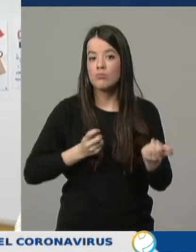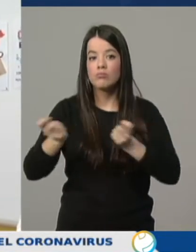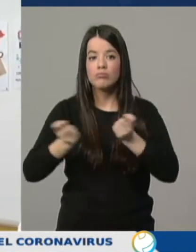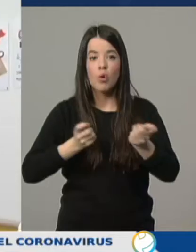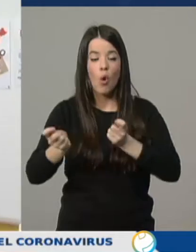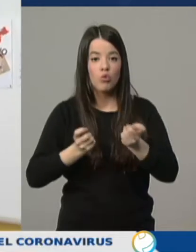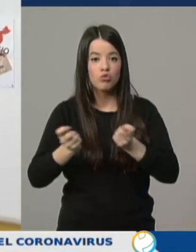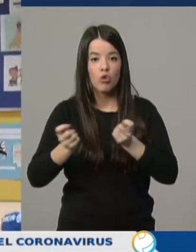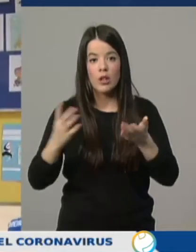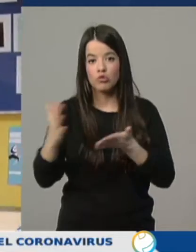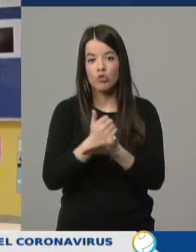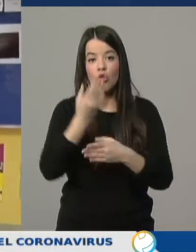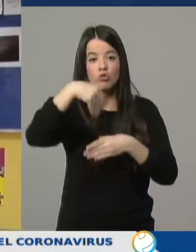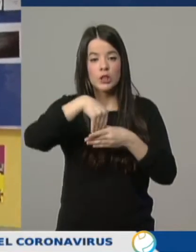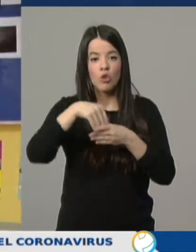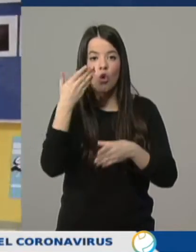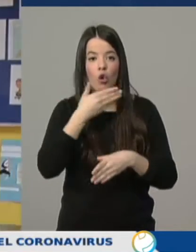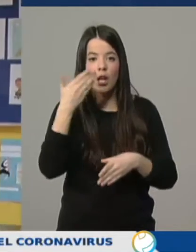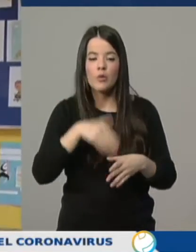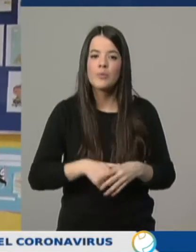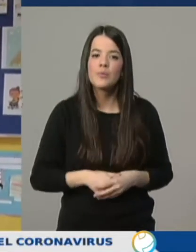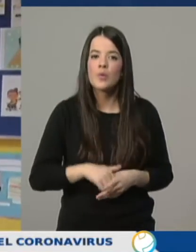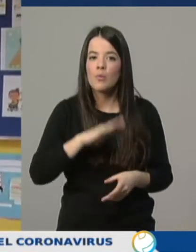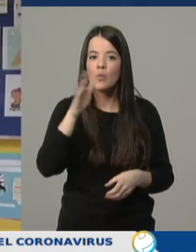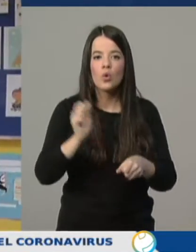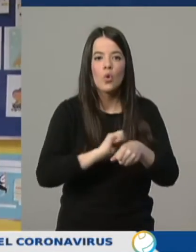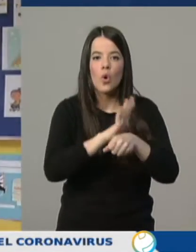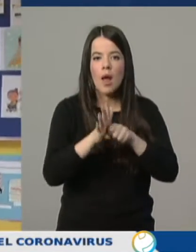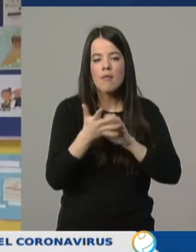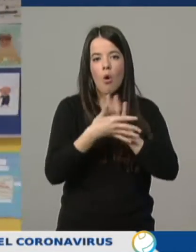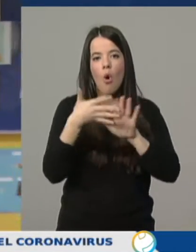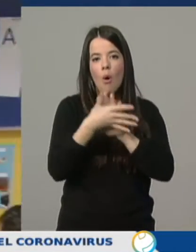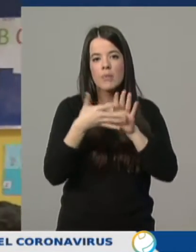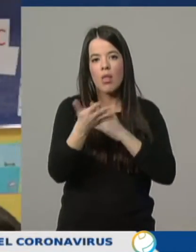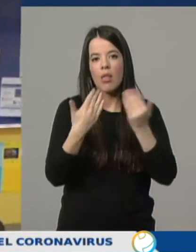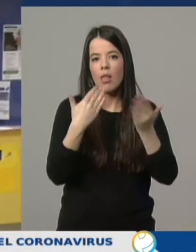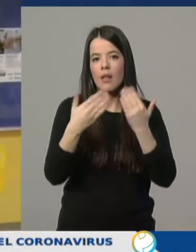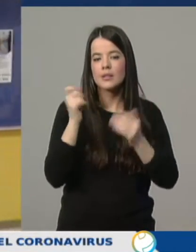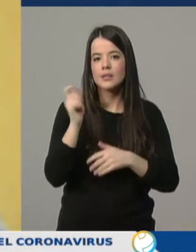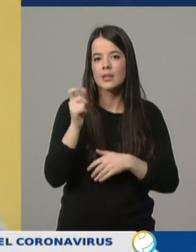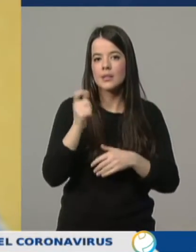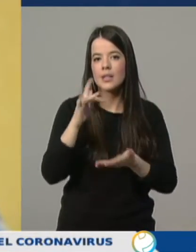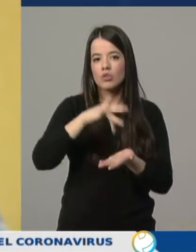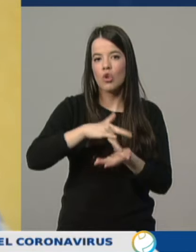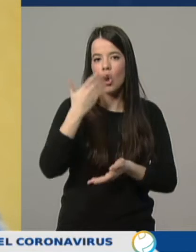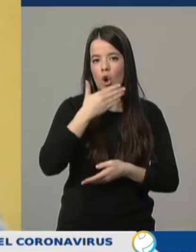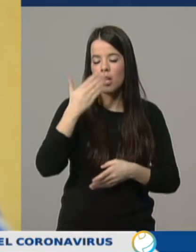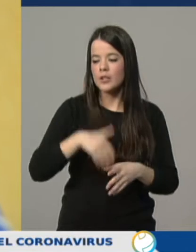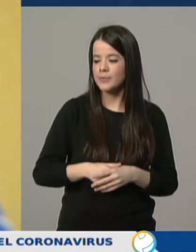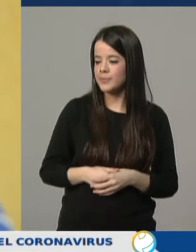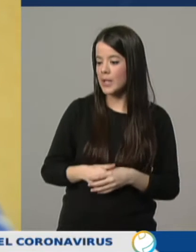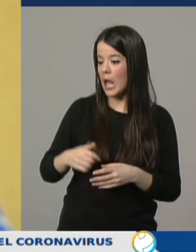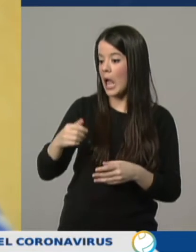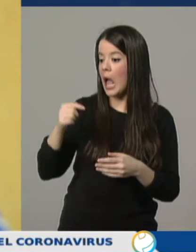dentro de las escuelas. Y es que el coronavirus ya es un tema de conversación habitual en las aulas. A lo largo del curso hablamos... ¿En el colegio habláis del